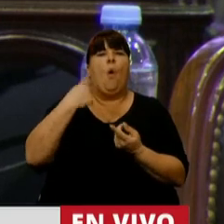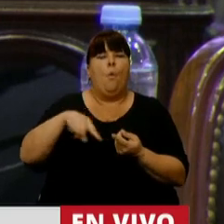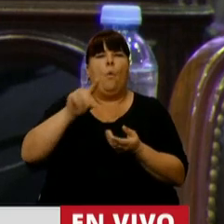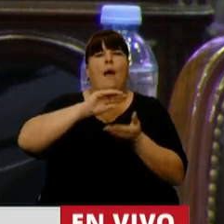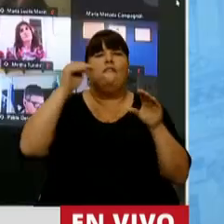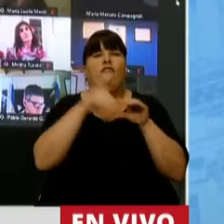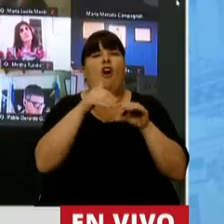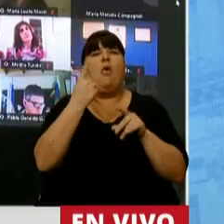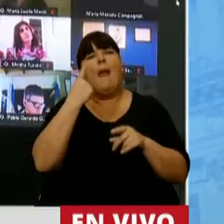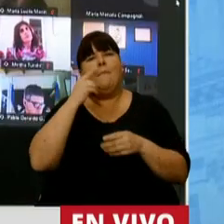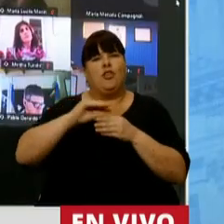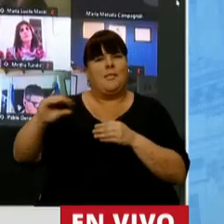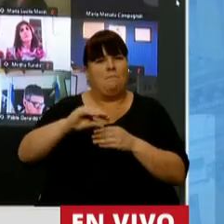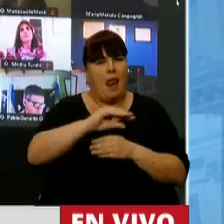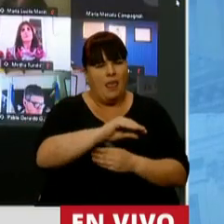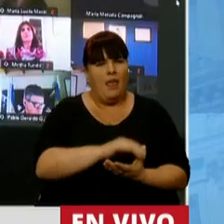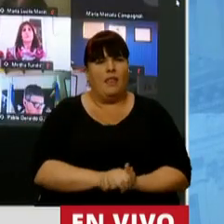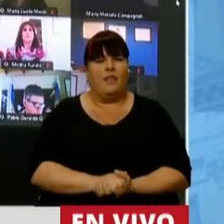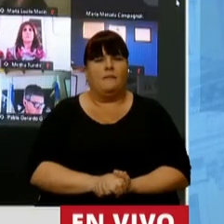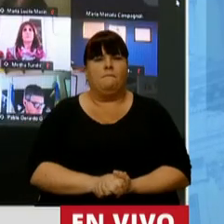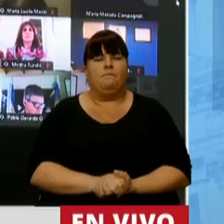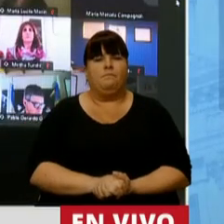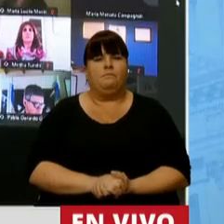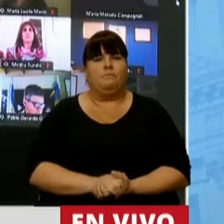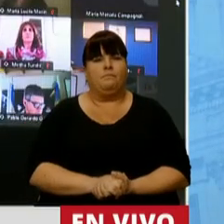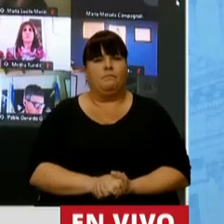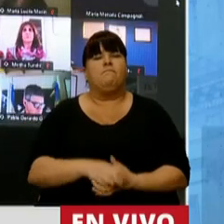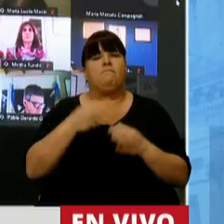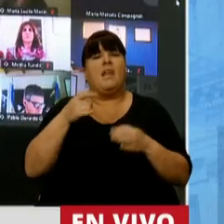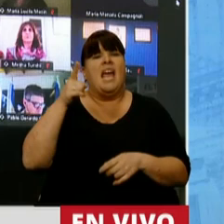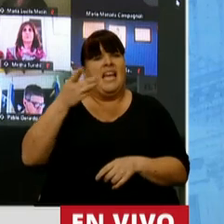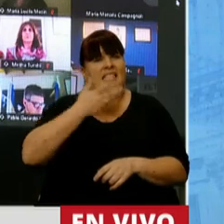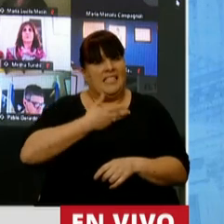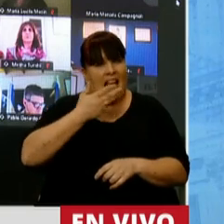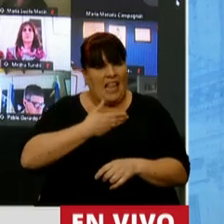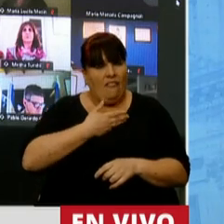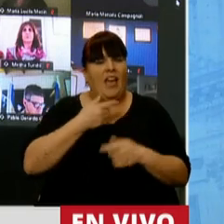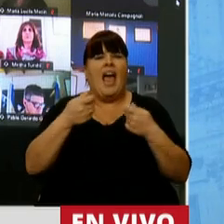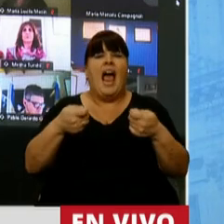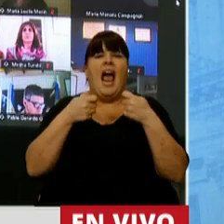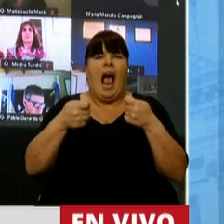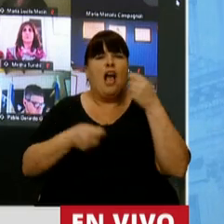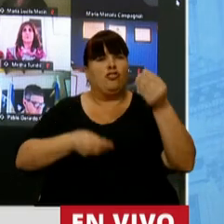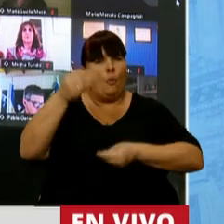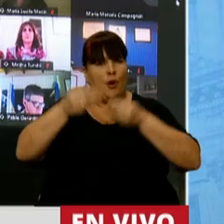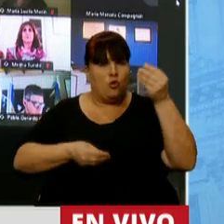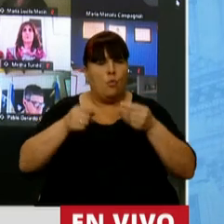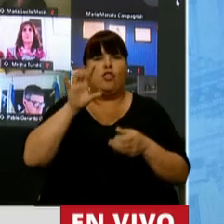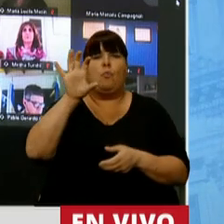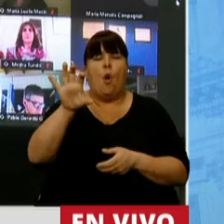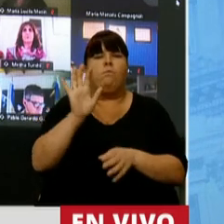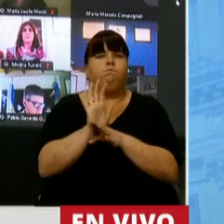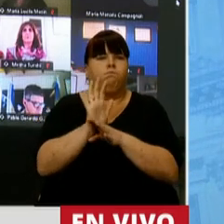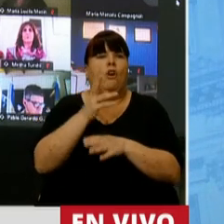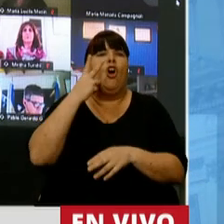de fondos para los municipios. En particular, para Santa Fe, el gasto de presupuesto en la provincia